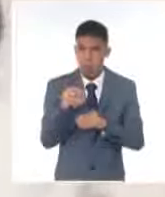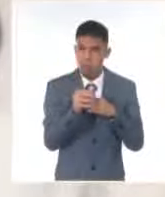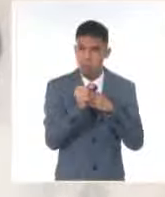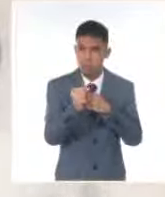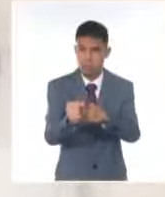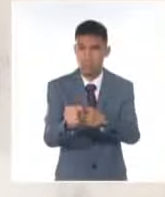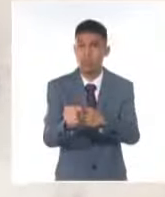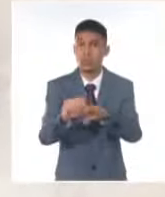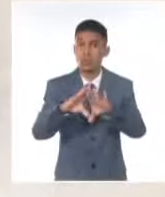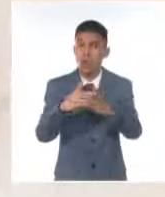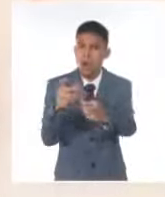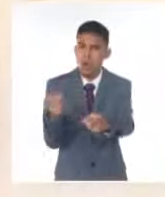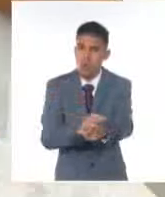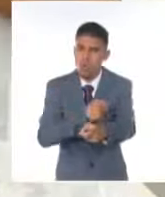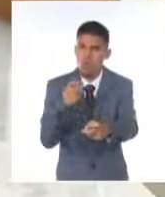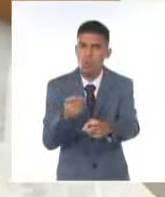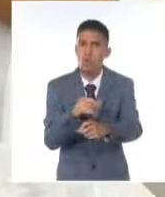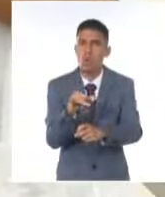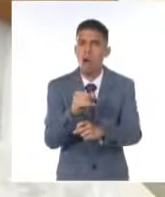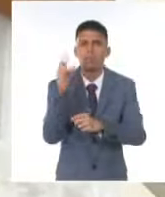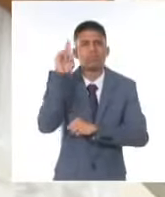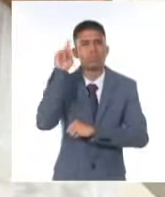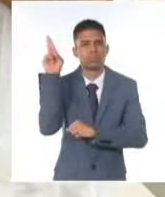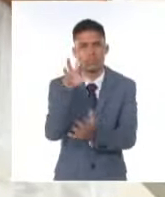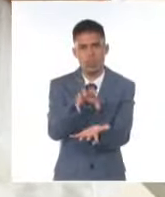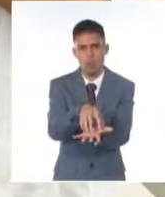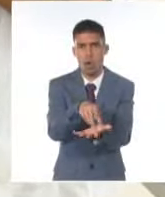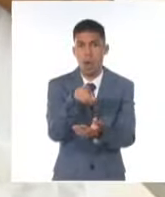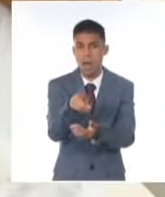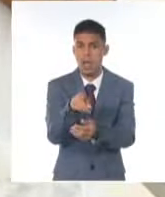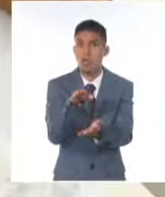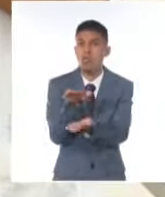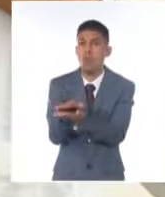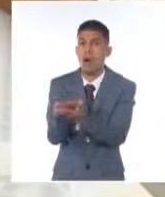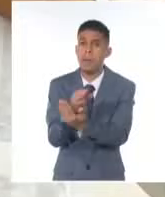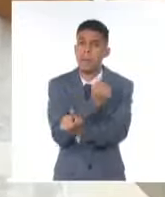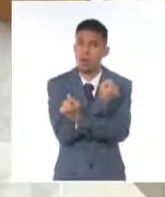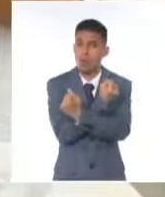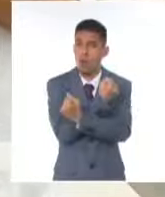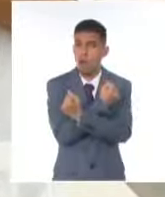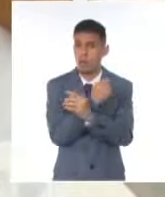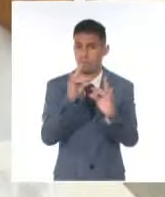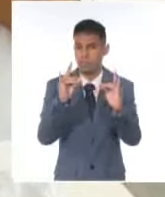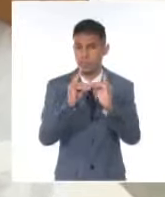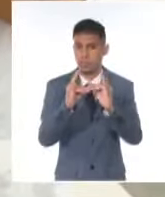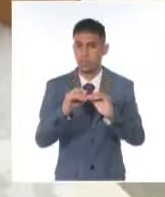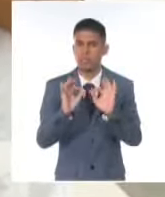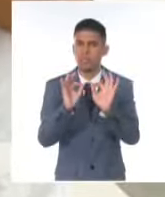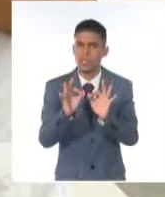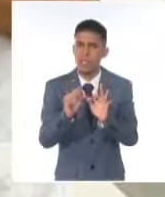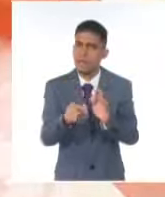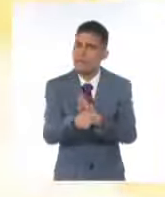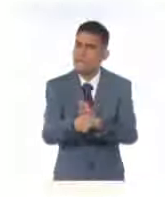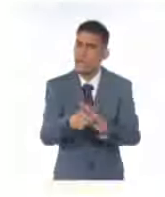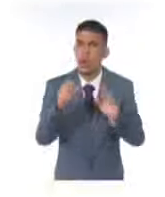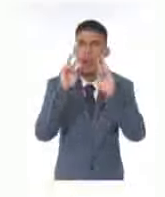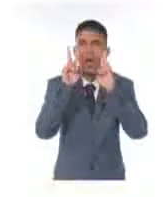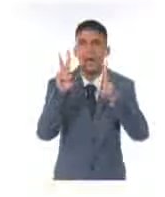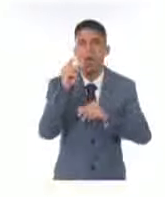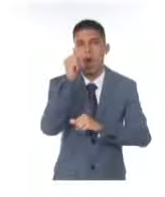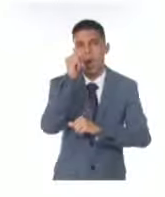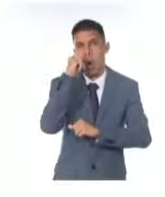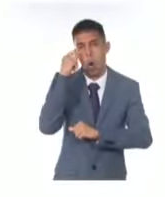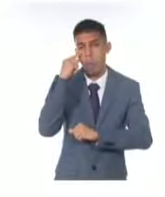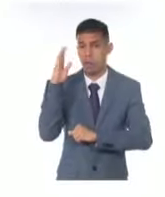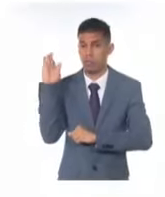batalla y que se honra en la ciudad donde se resguardan sus restos, se enlazó para siempre en la vida de Rolando, quien se convirtió